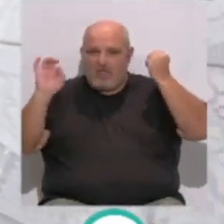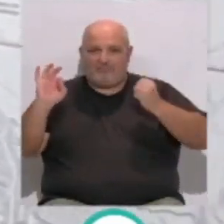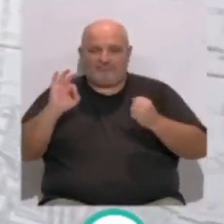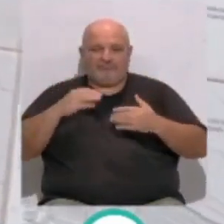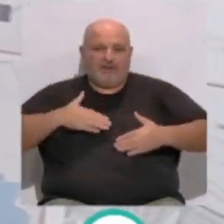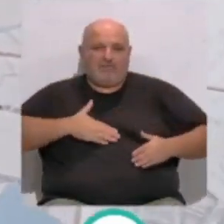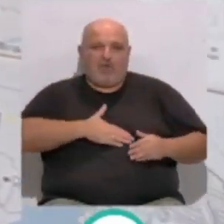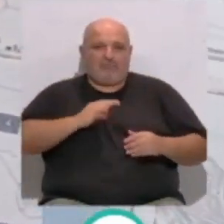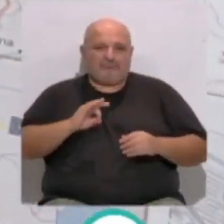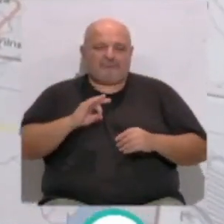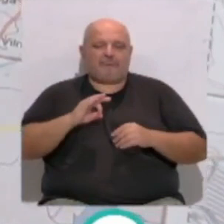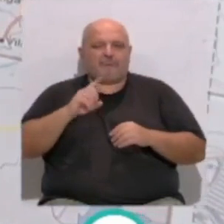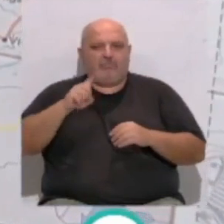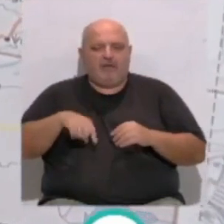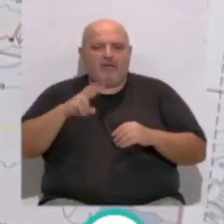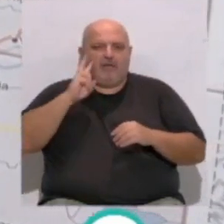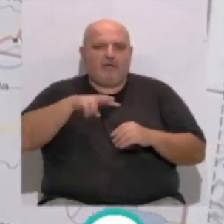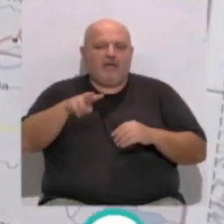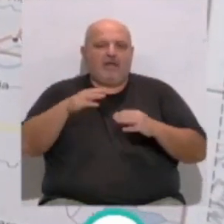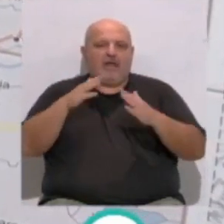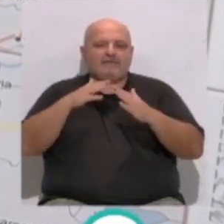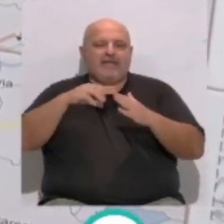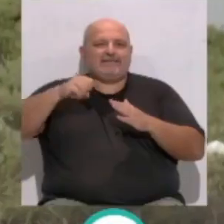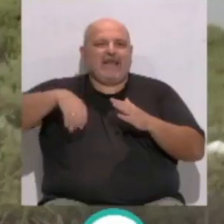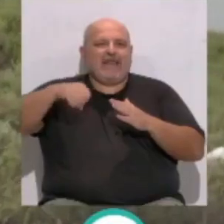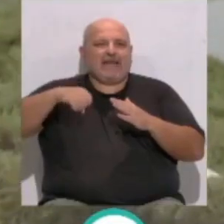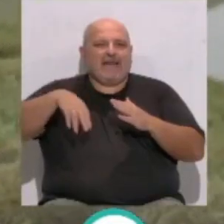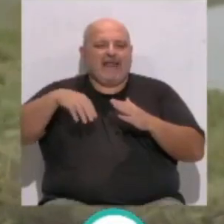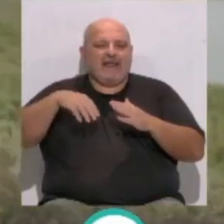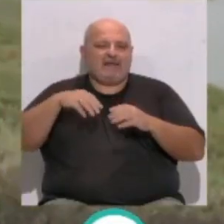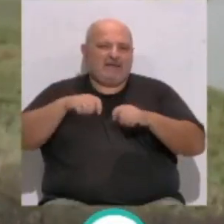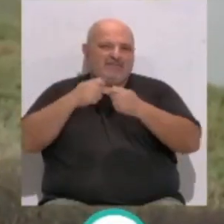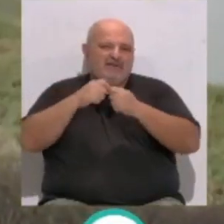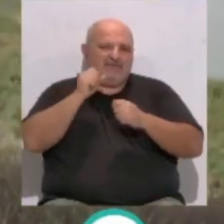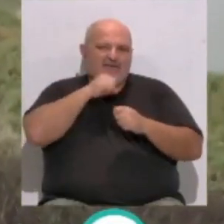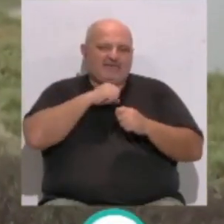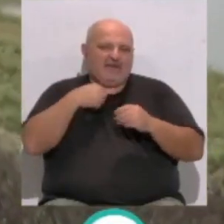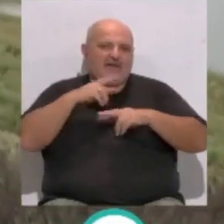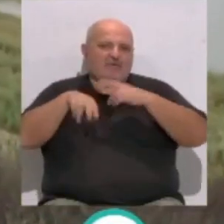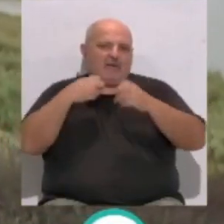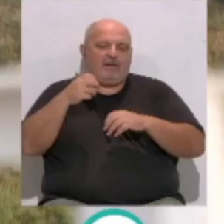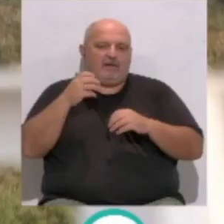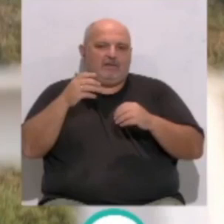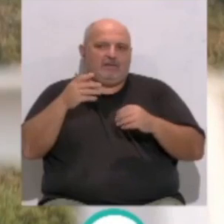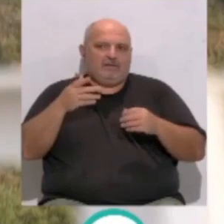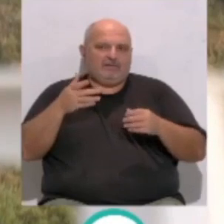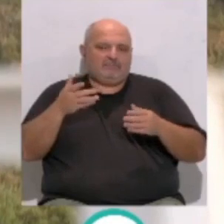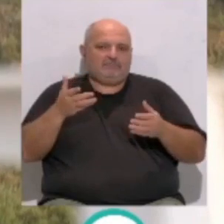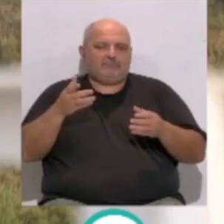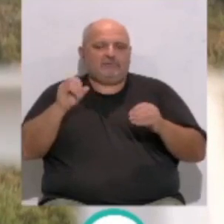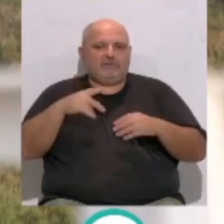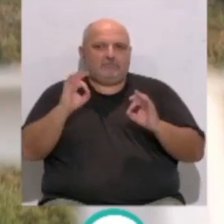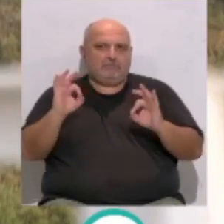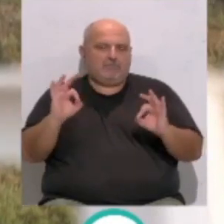Continuando el recorrido llegaremos a la Casa Salinera, las ruinas de la Casa Salinera que se han restaurado las ruinas sin